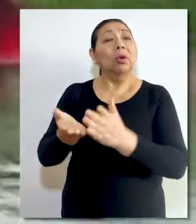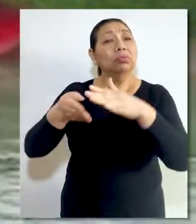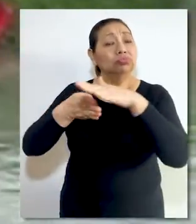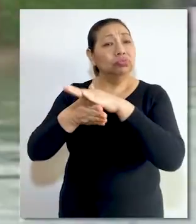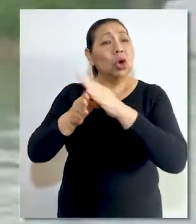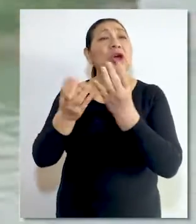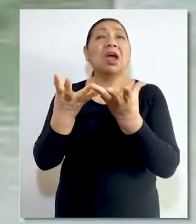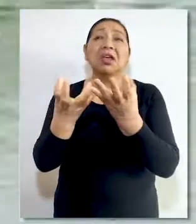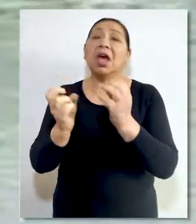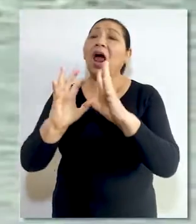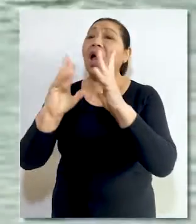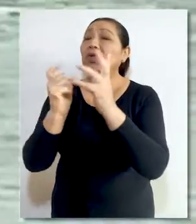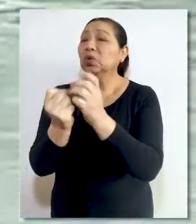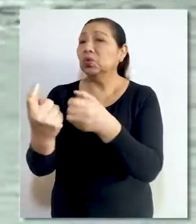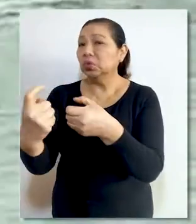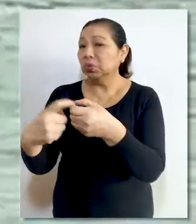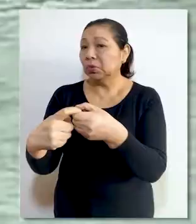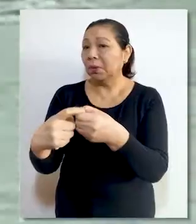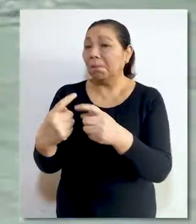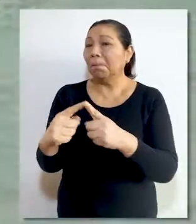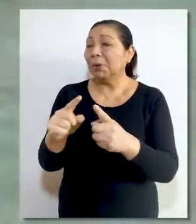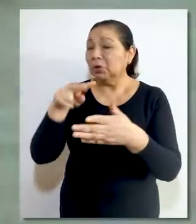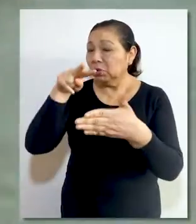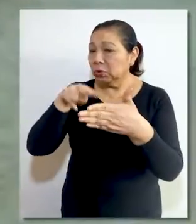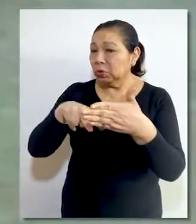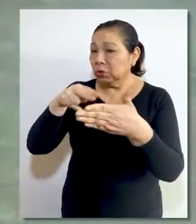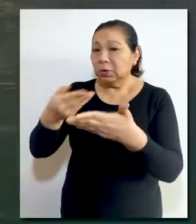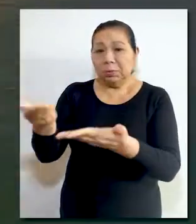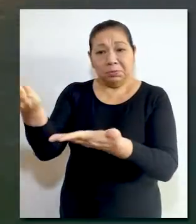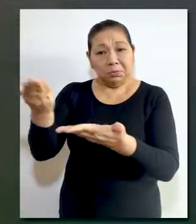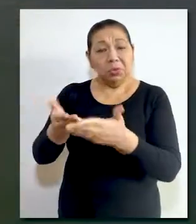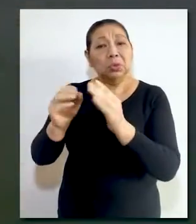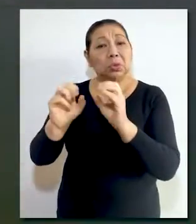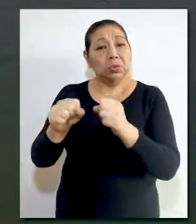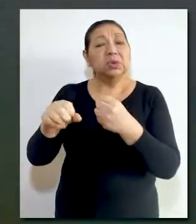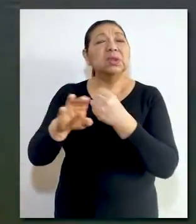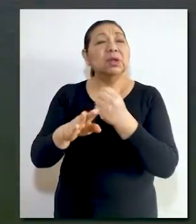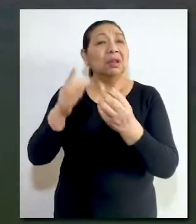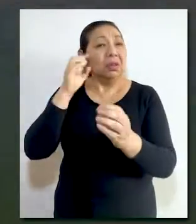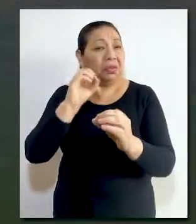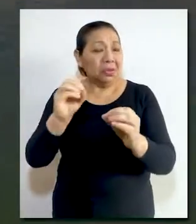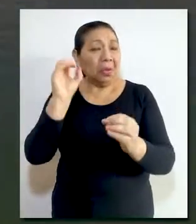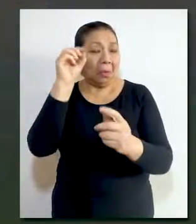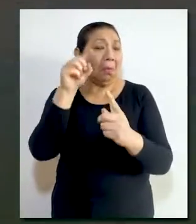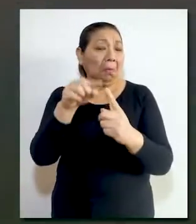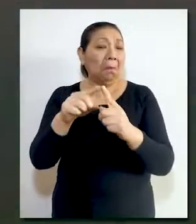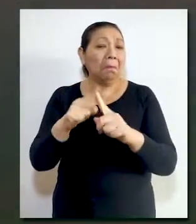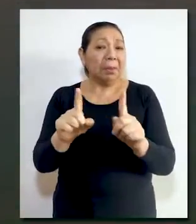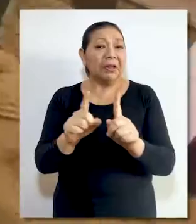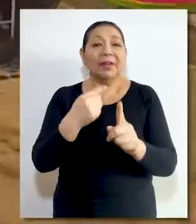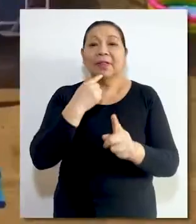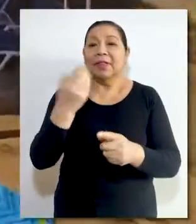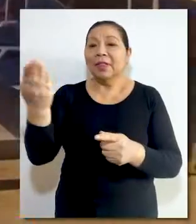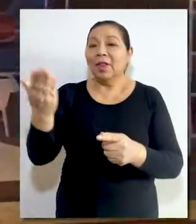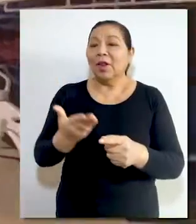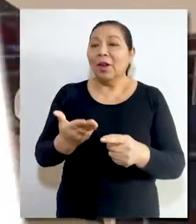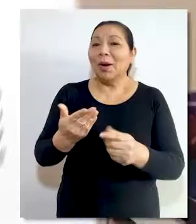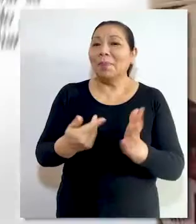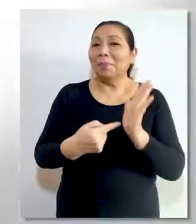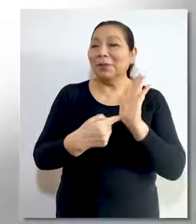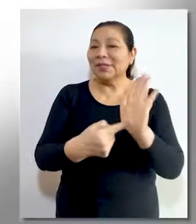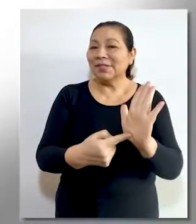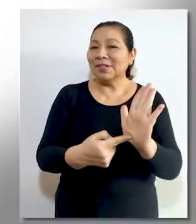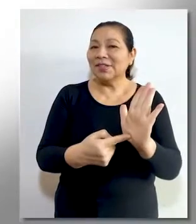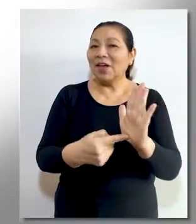su ingreso como asociado del club, se recalifique su solicitud de admisión en base a criterios objetivos y se inaplique en el